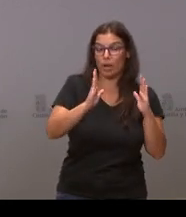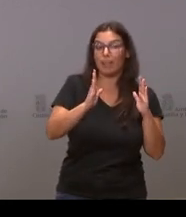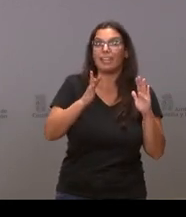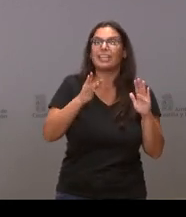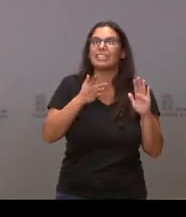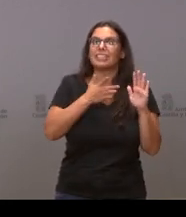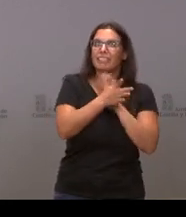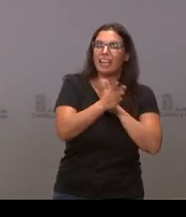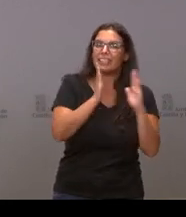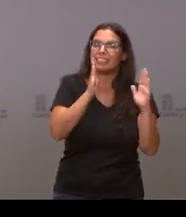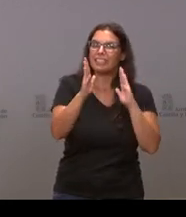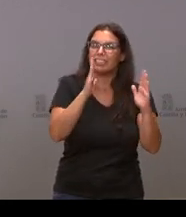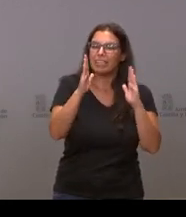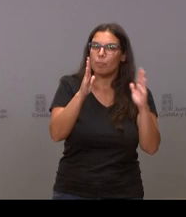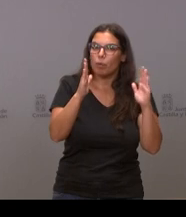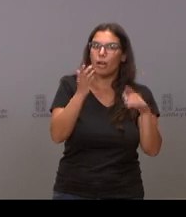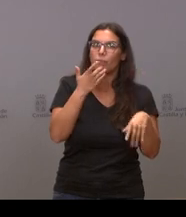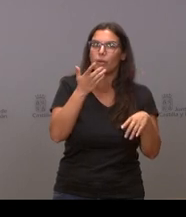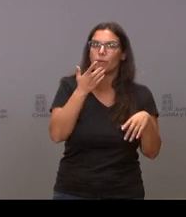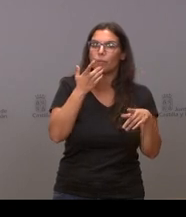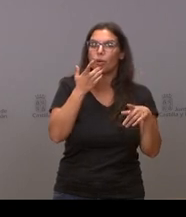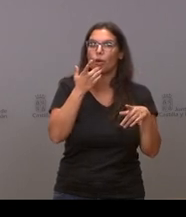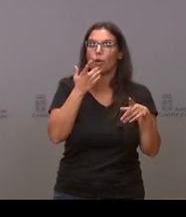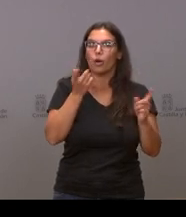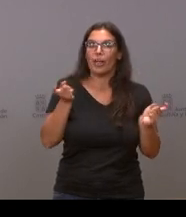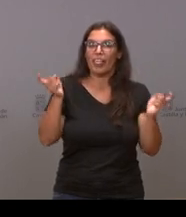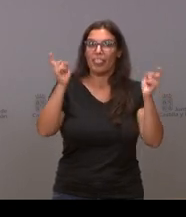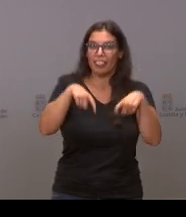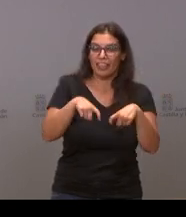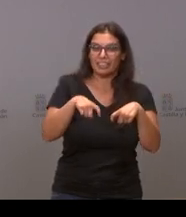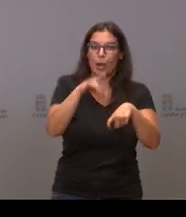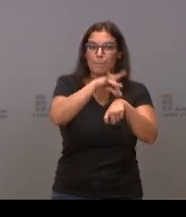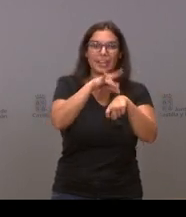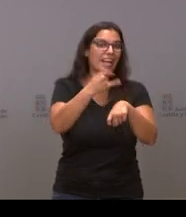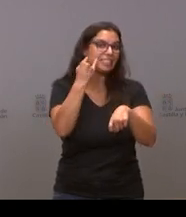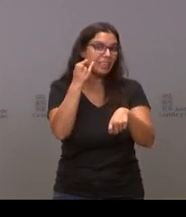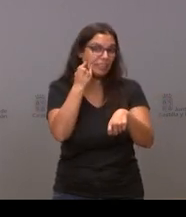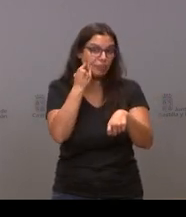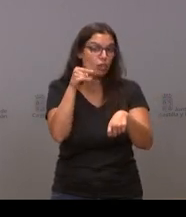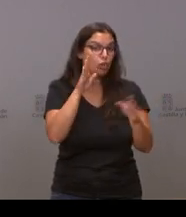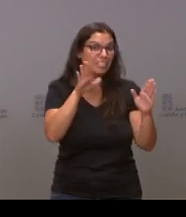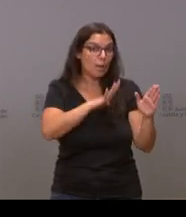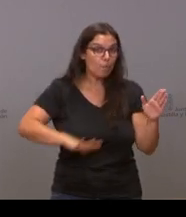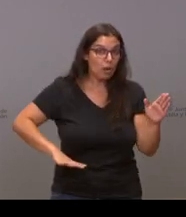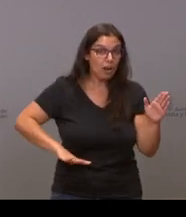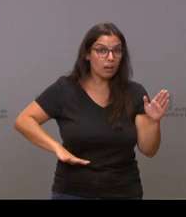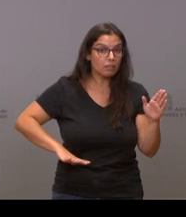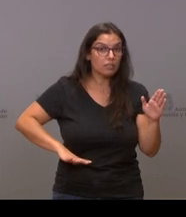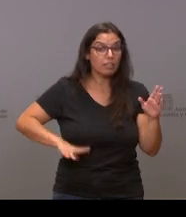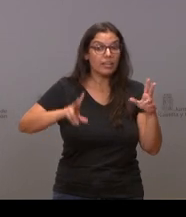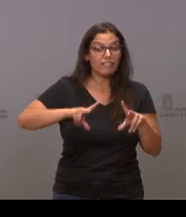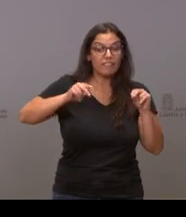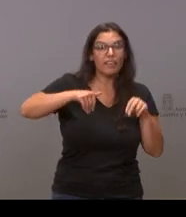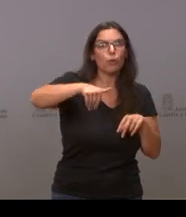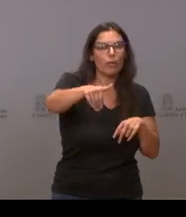Entraría ahí las citas telefónicas, la teleasistencia sanitaria que se sigue practicando en Castilla y León y cuándo podría finalizar